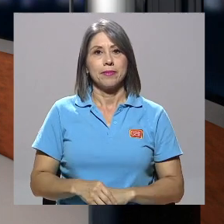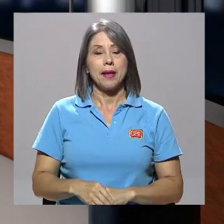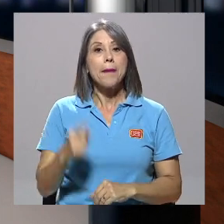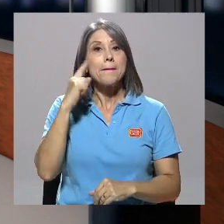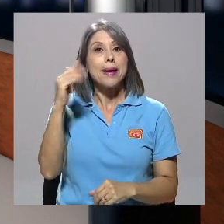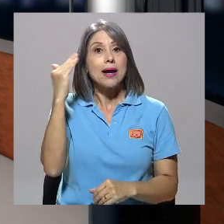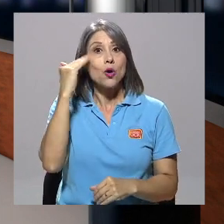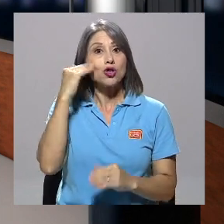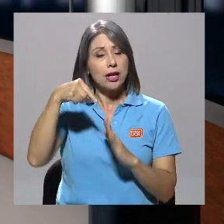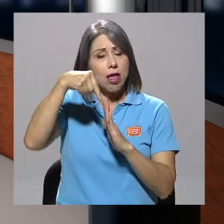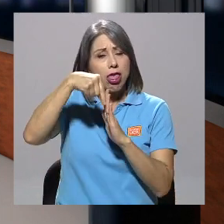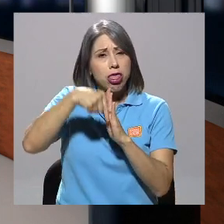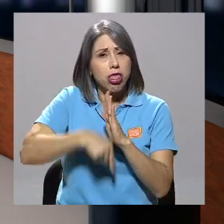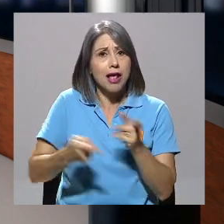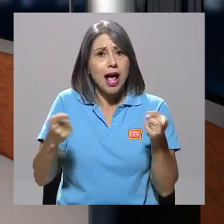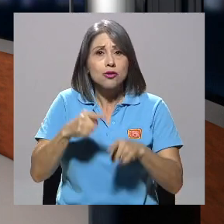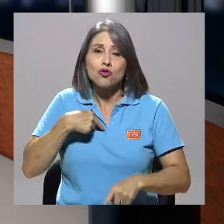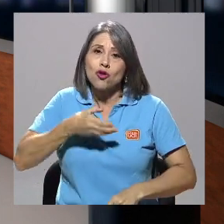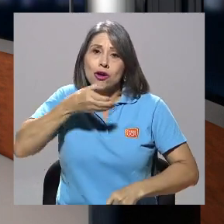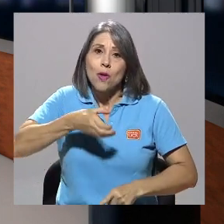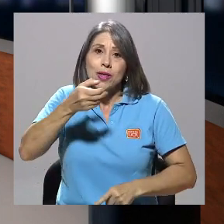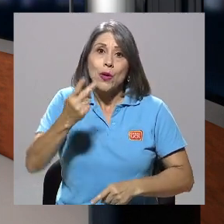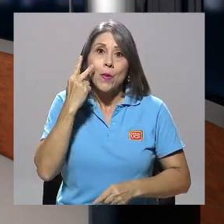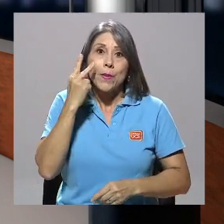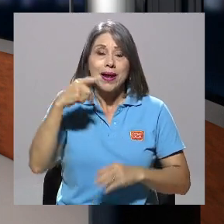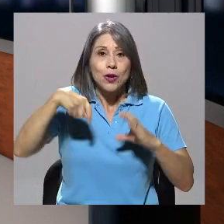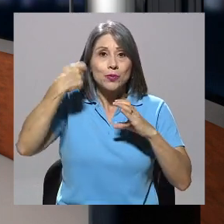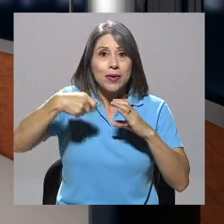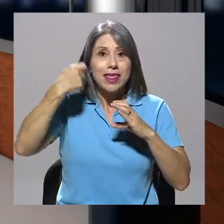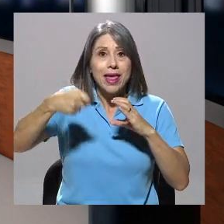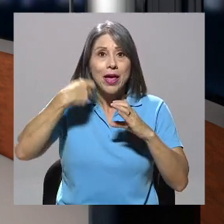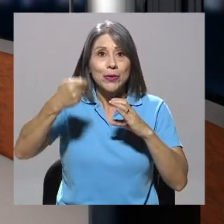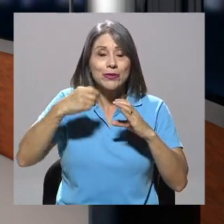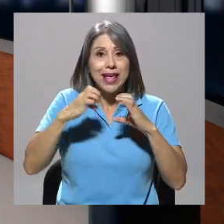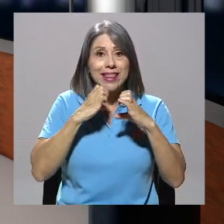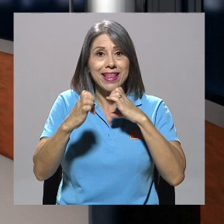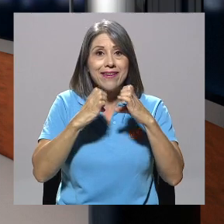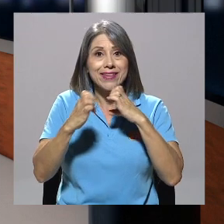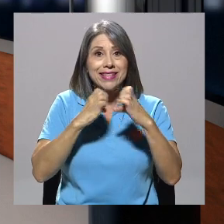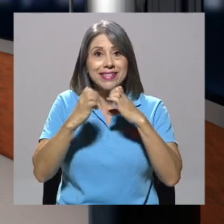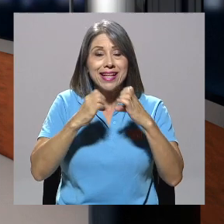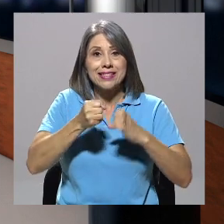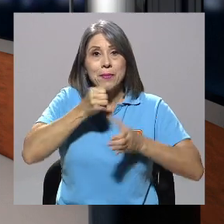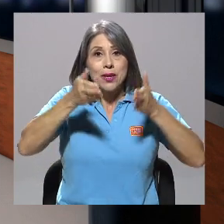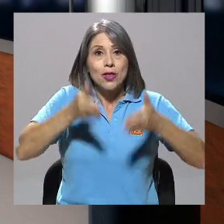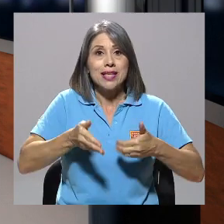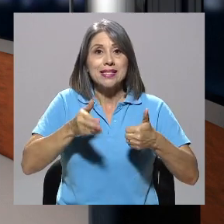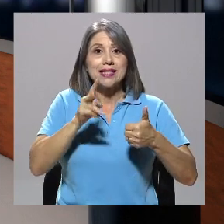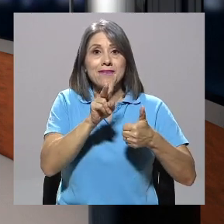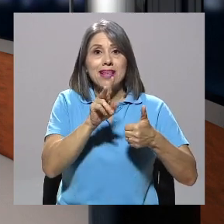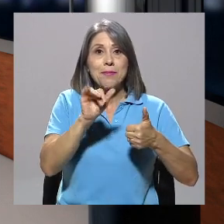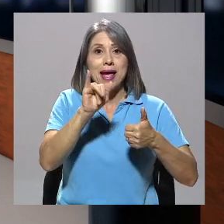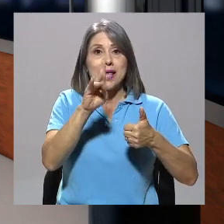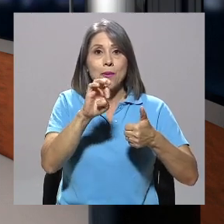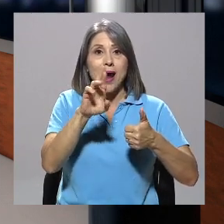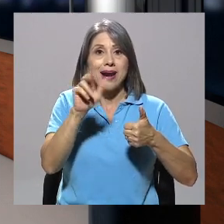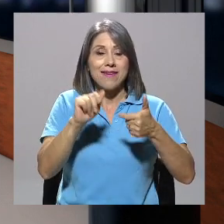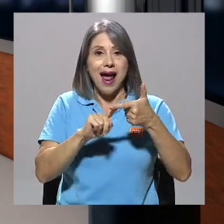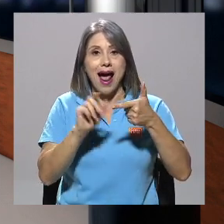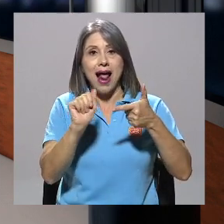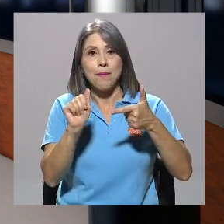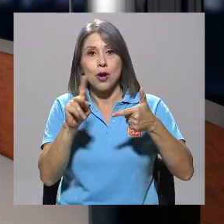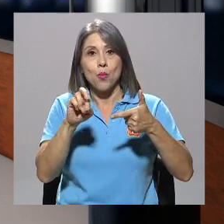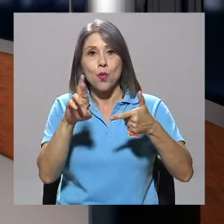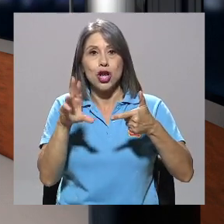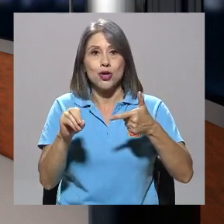Para conocer a fondo este caso, le recomiendo ver los videos de las entrevistas realizadas por los periodistas Vilma Ibarra y Álvaro